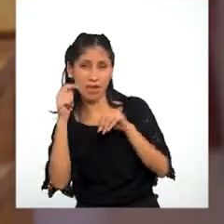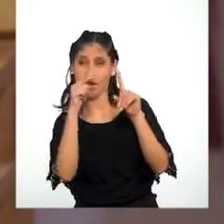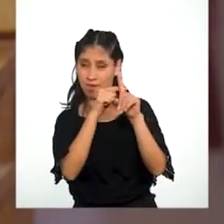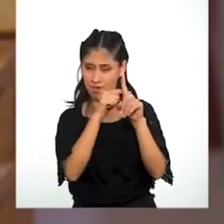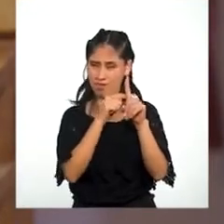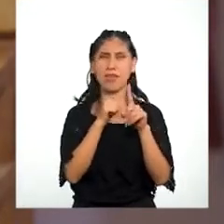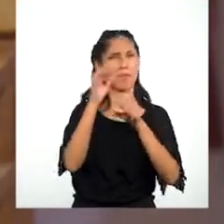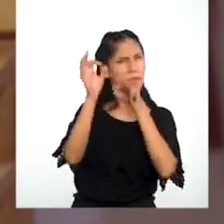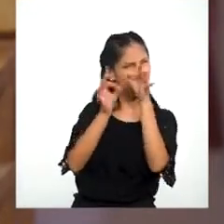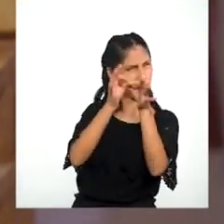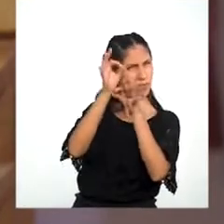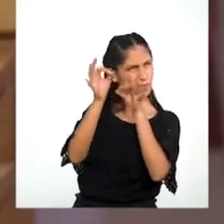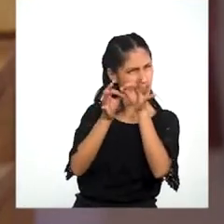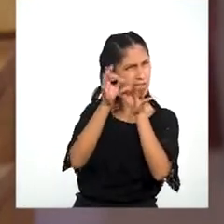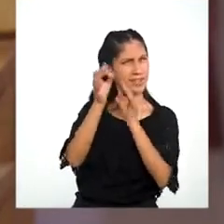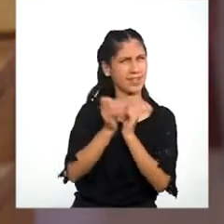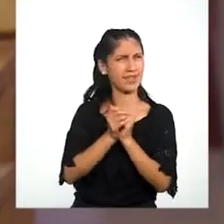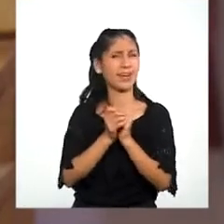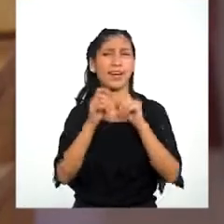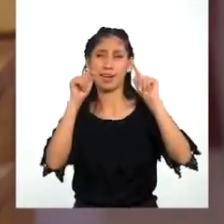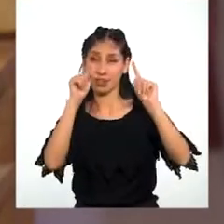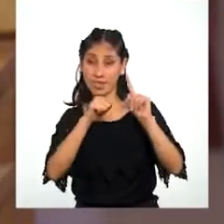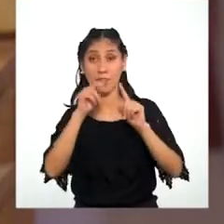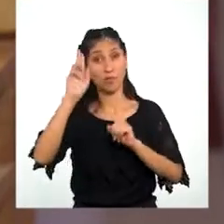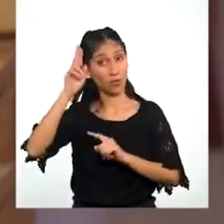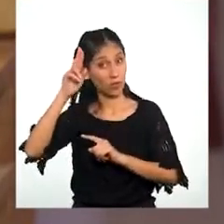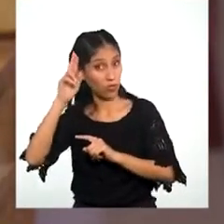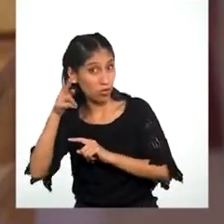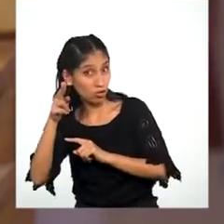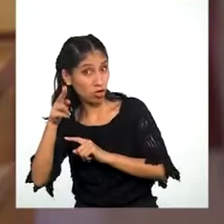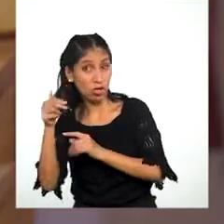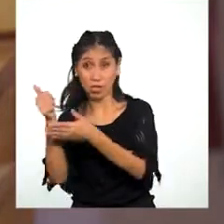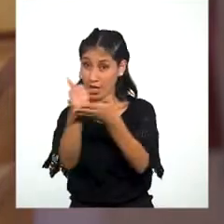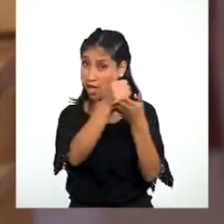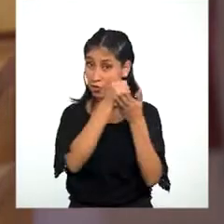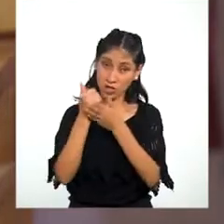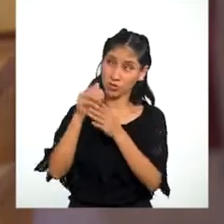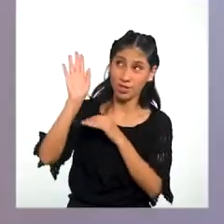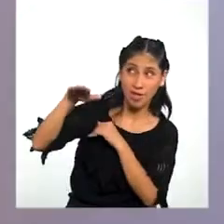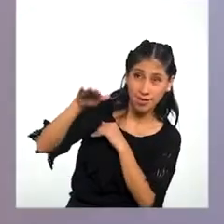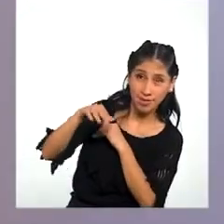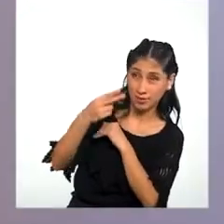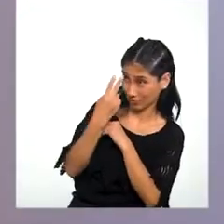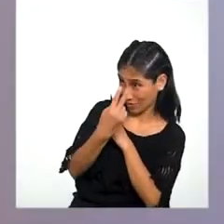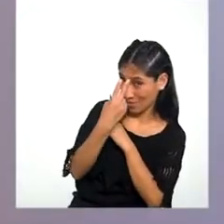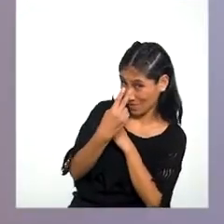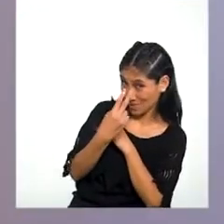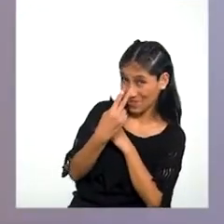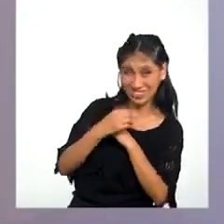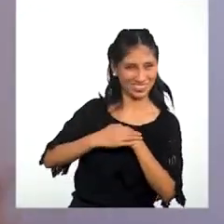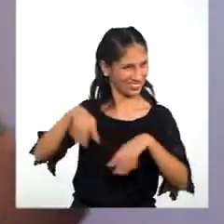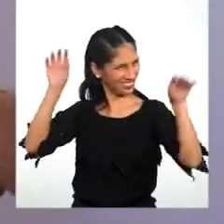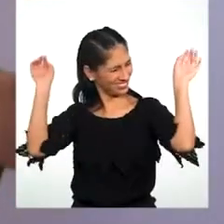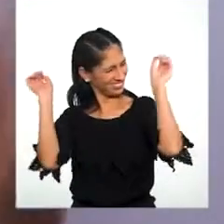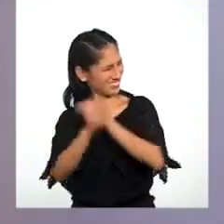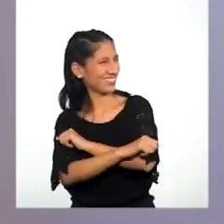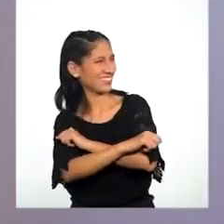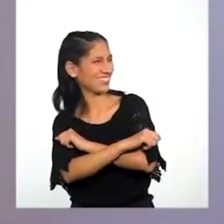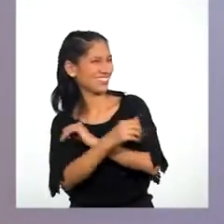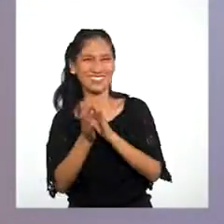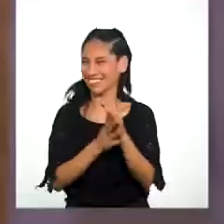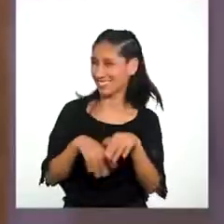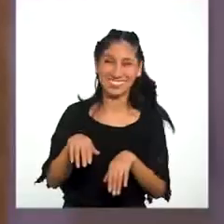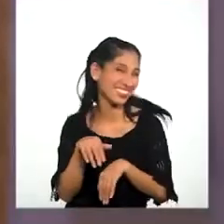Sobre esto Con la ayuda de nuestras maestras Y maestros ¡Hector! ¿Lo vemos? ¡Por supuesto!